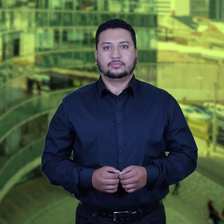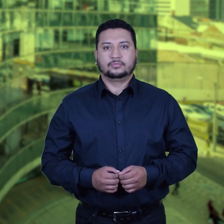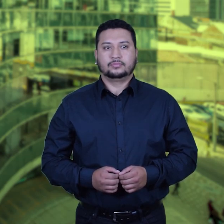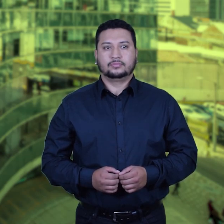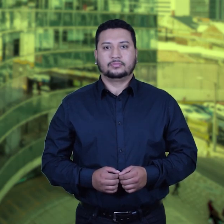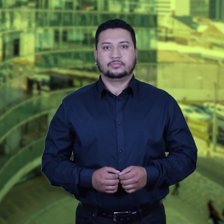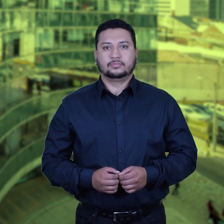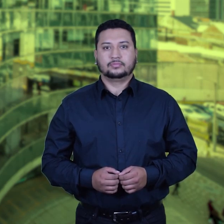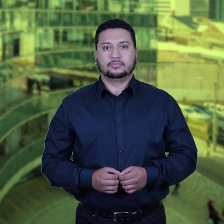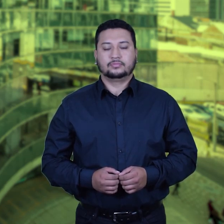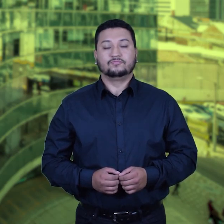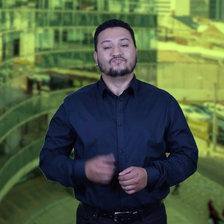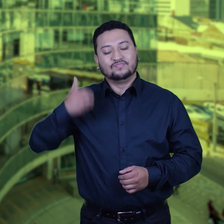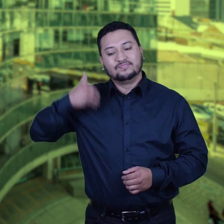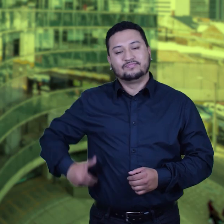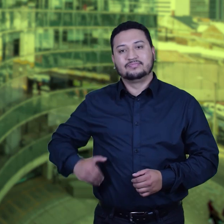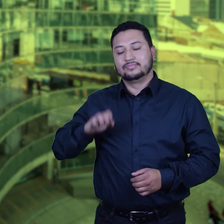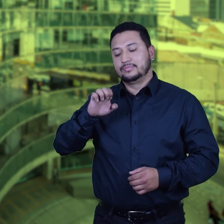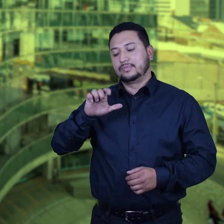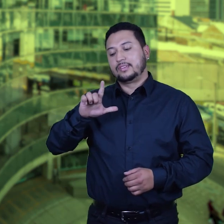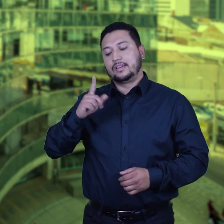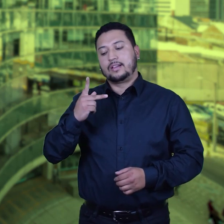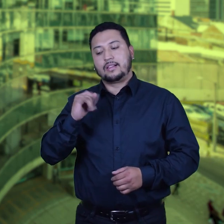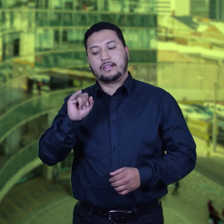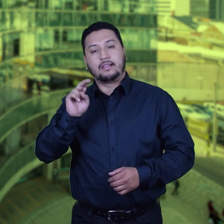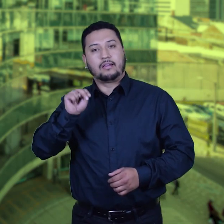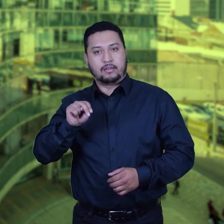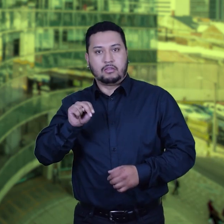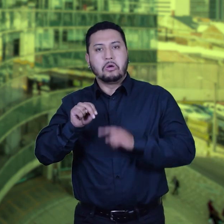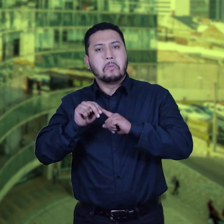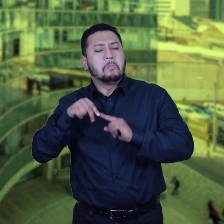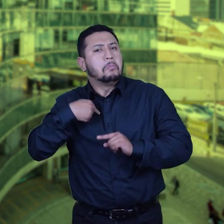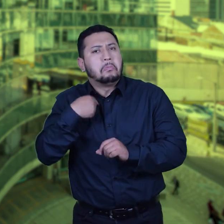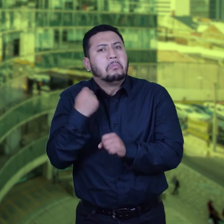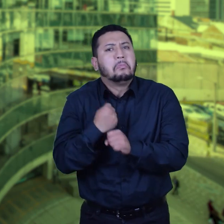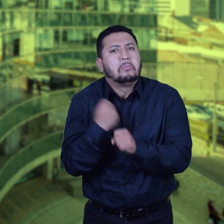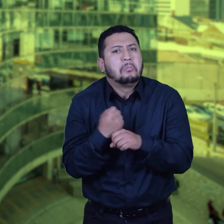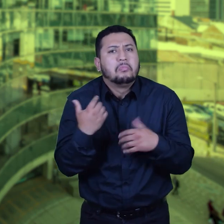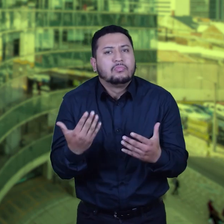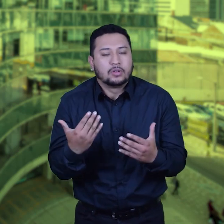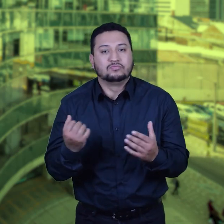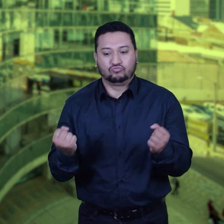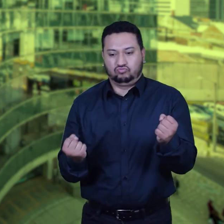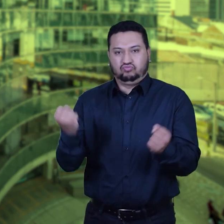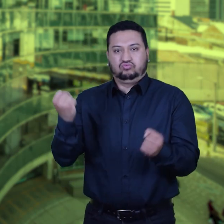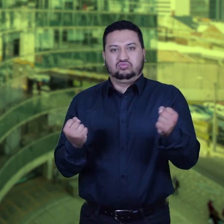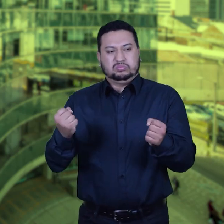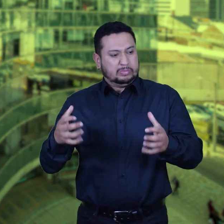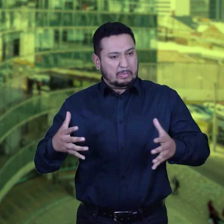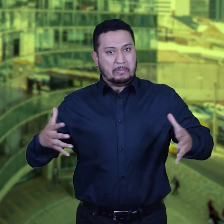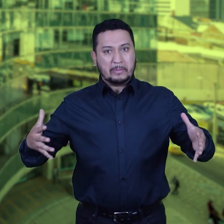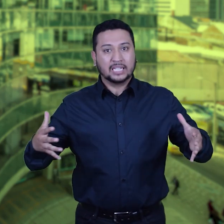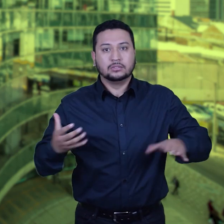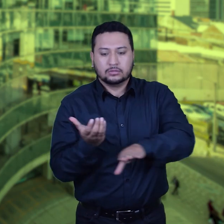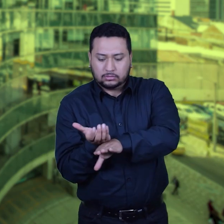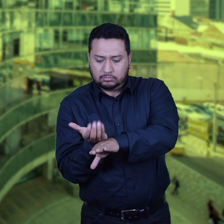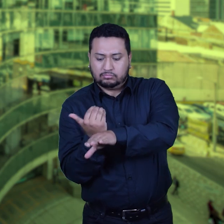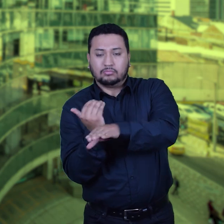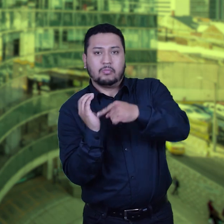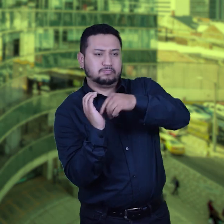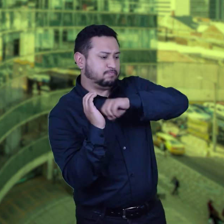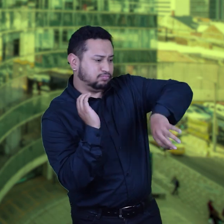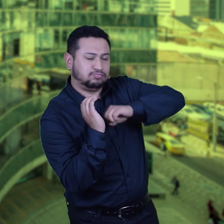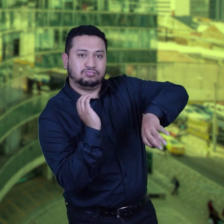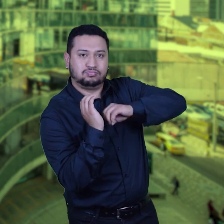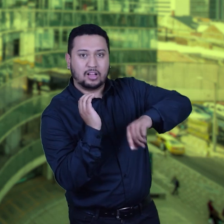Mi nombre es Elkin Bonilla Varela, me desempeño como conductor de volqueta doble troque. Mis